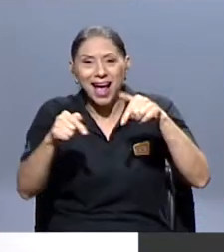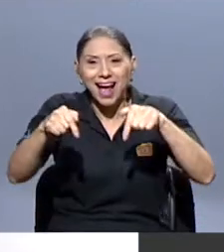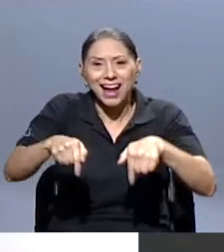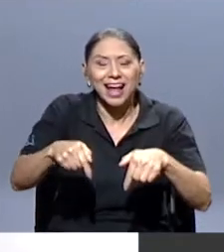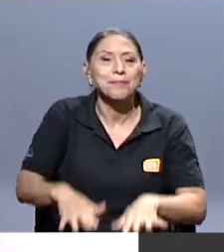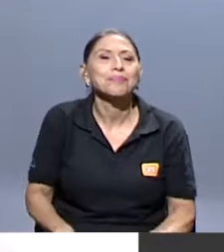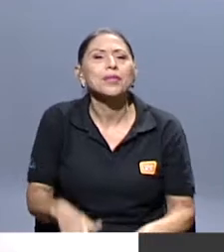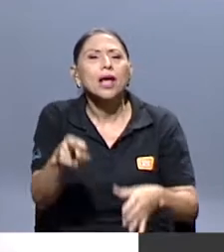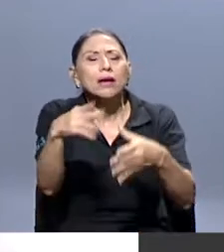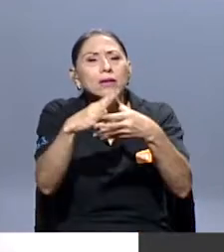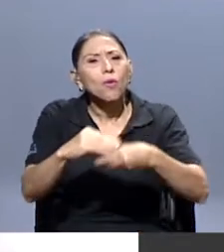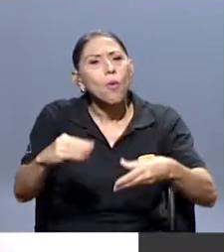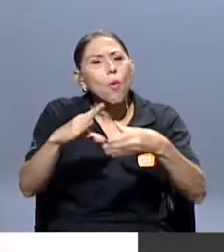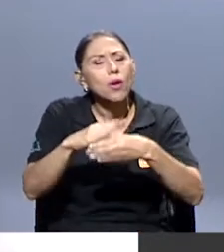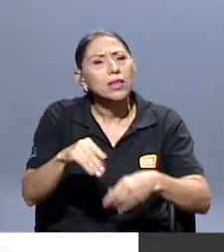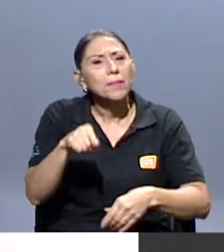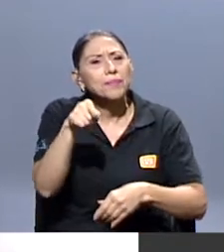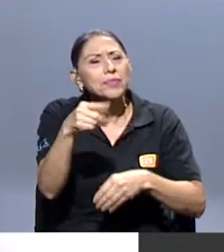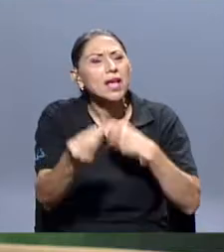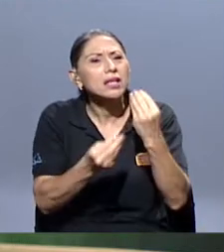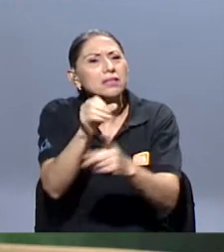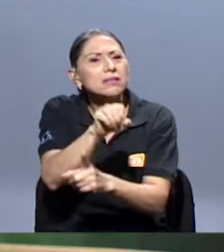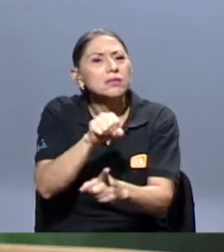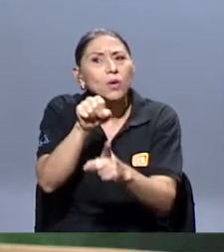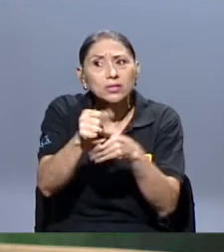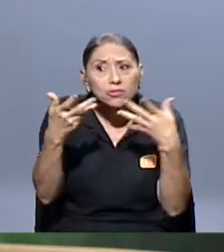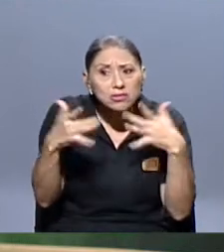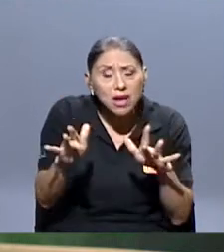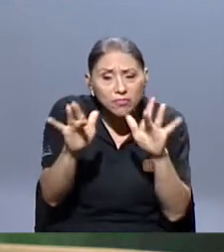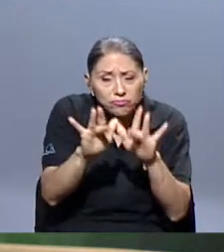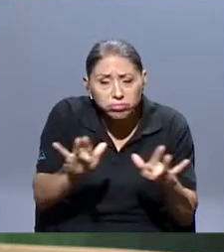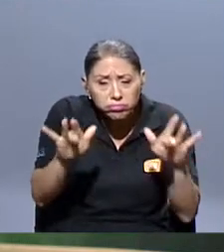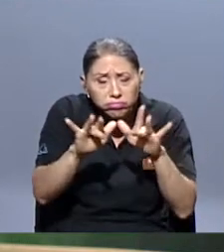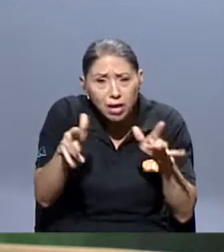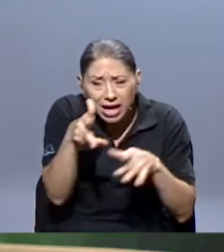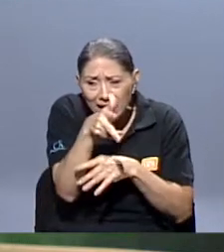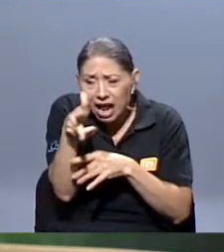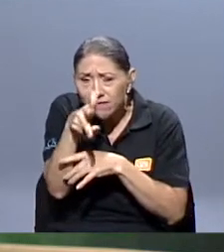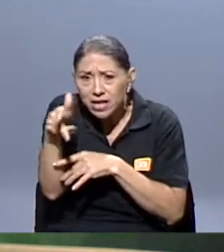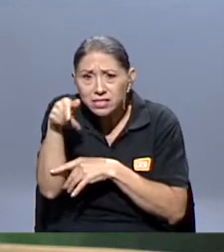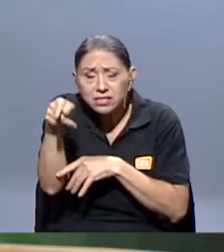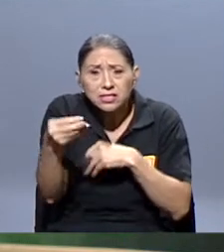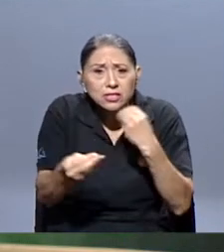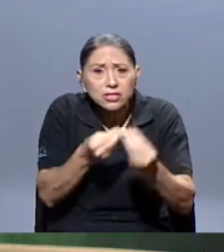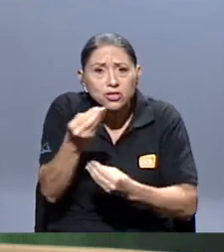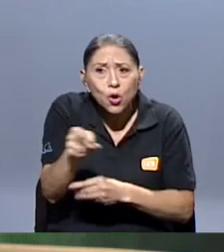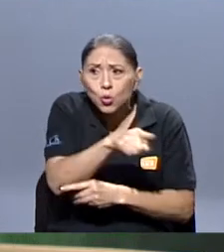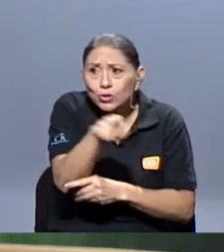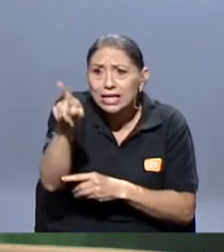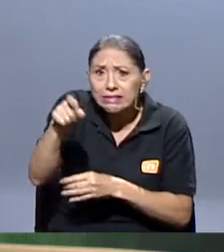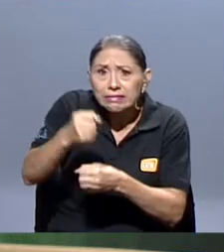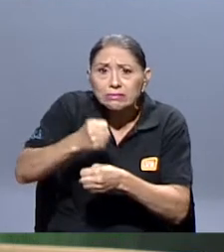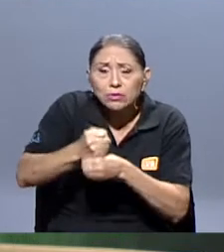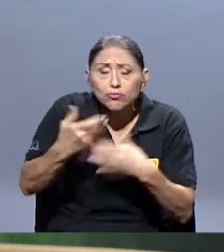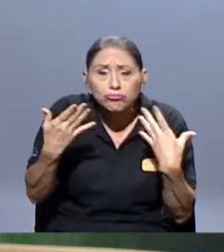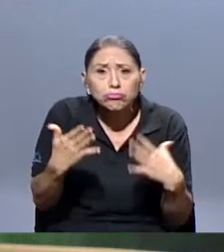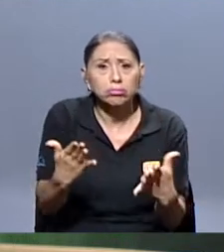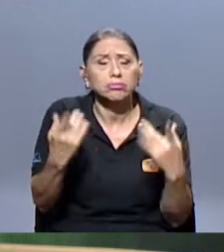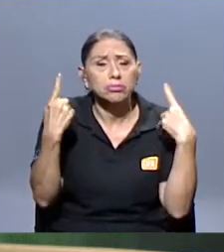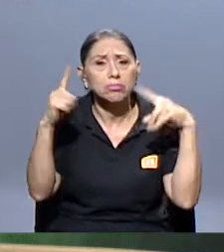Adriana, ¿cómo fue esa dinámica ya de la grabación en ese momento en el que tenían ustedes que sacar la tarea porque tenían que sacarla?